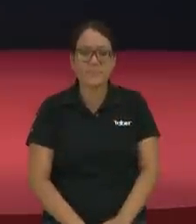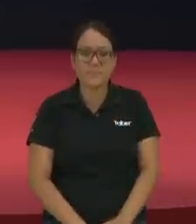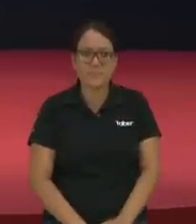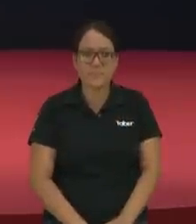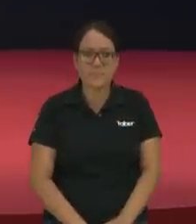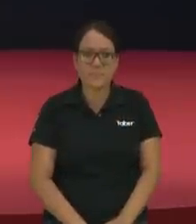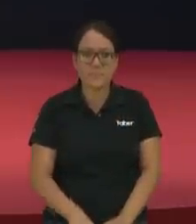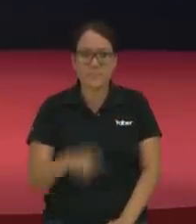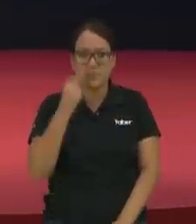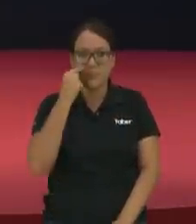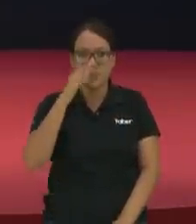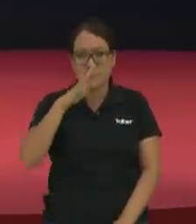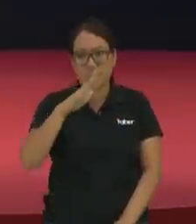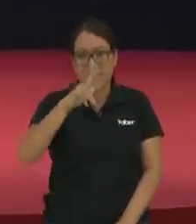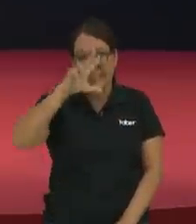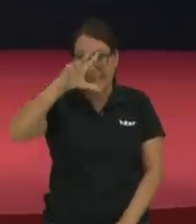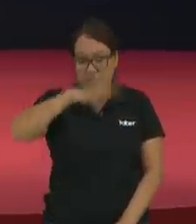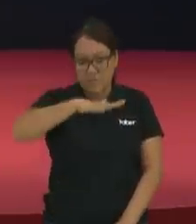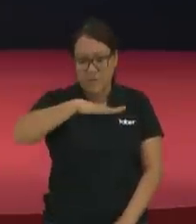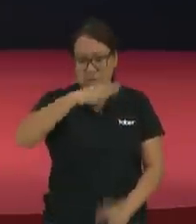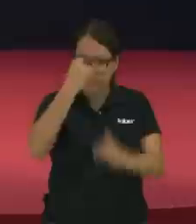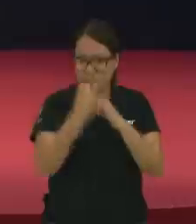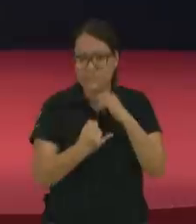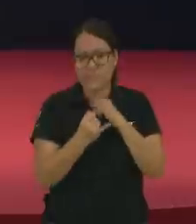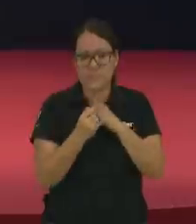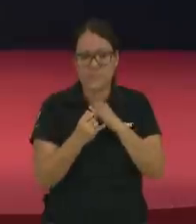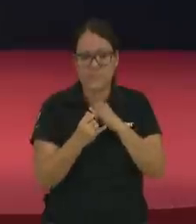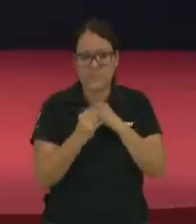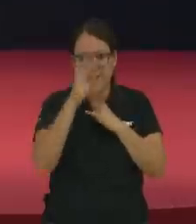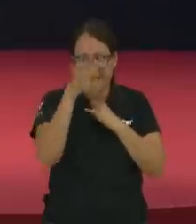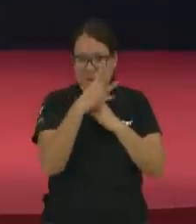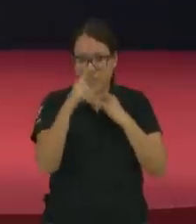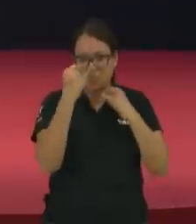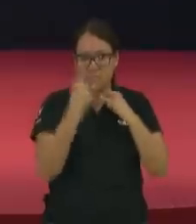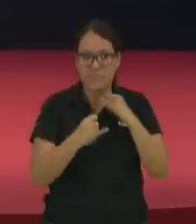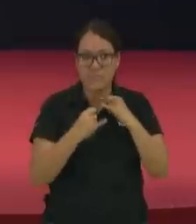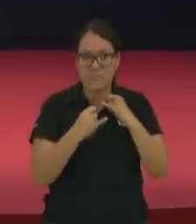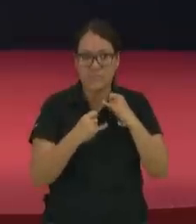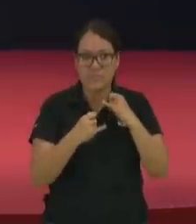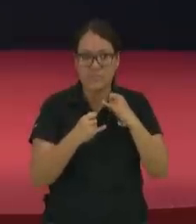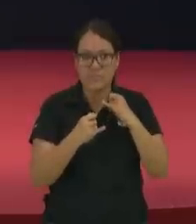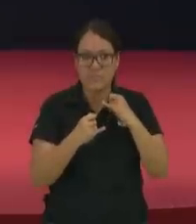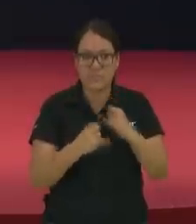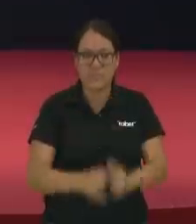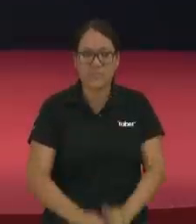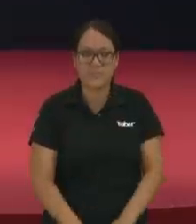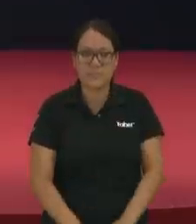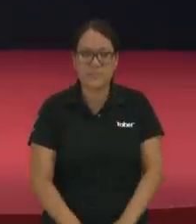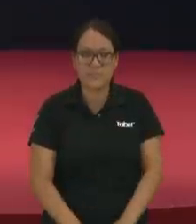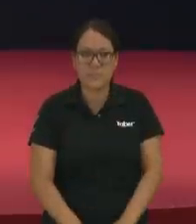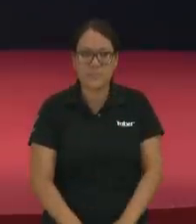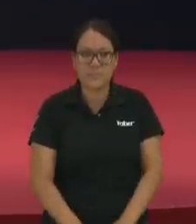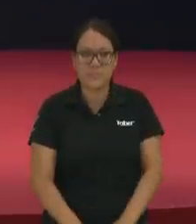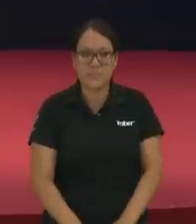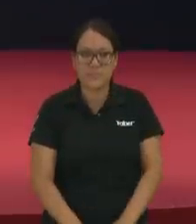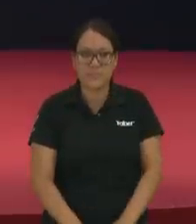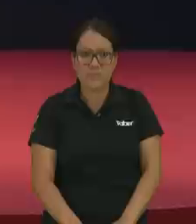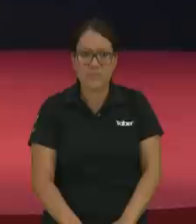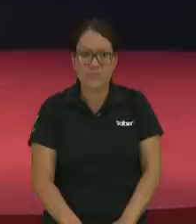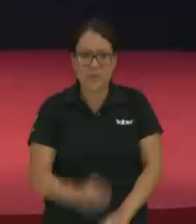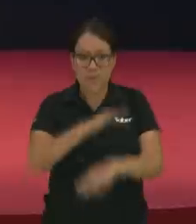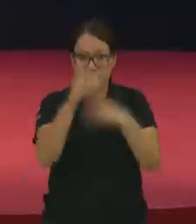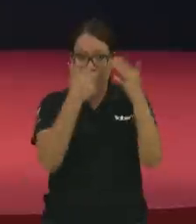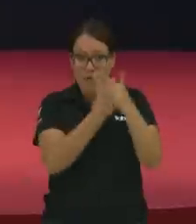Cuando termina el culto de las 3 de la tarde, los hermanos mayormente fieles que vienen a esa hora, no todos tienen auto.